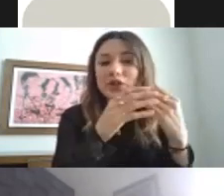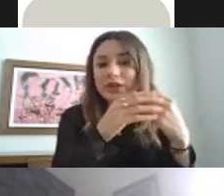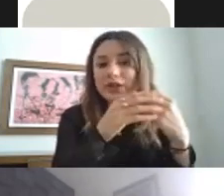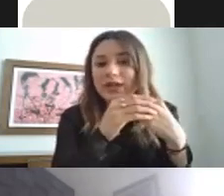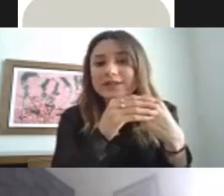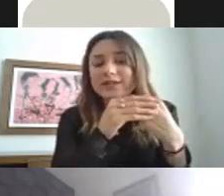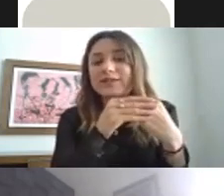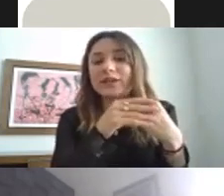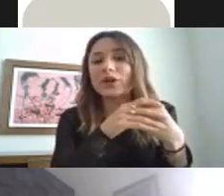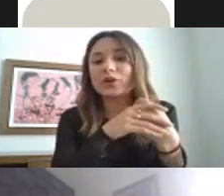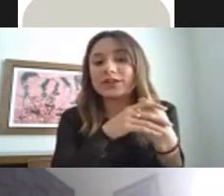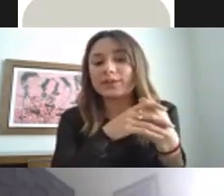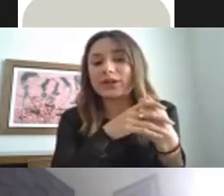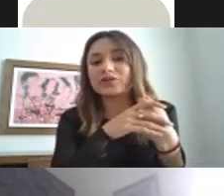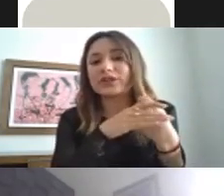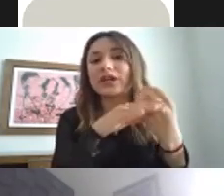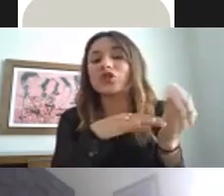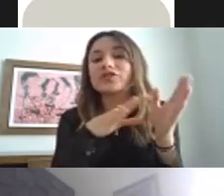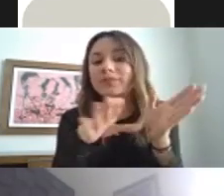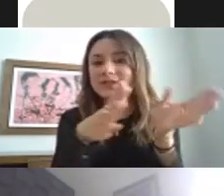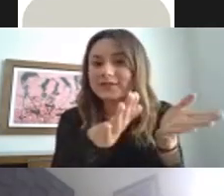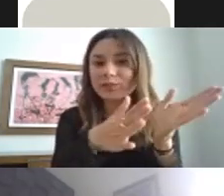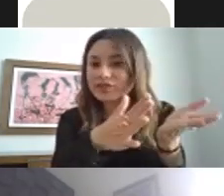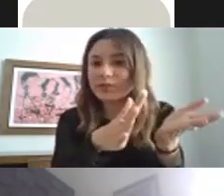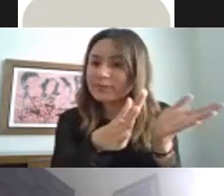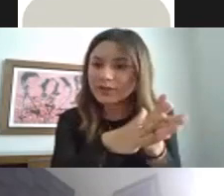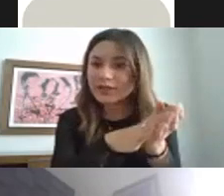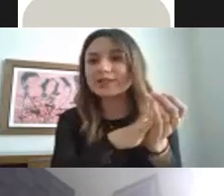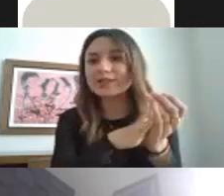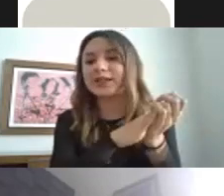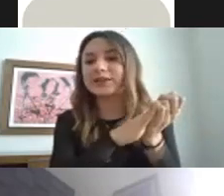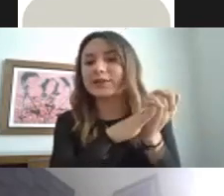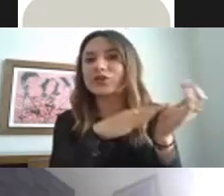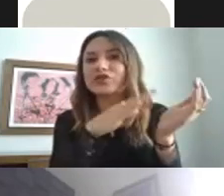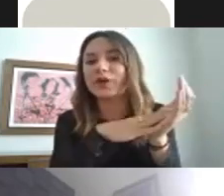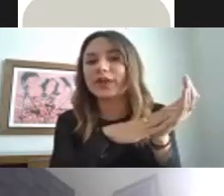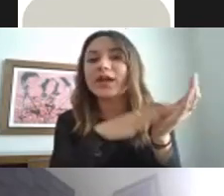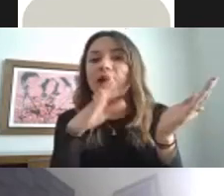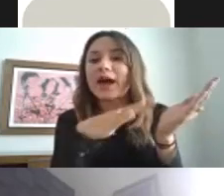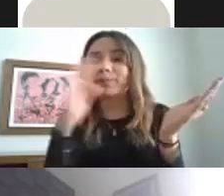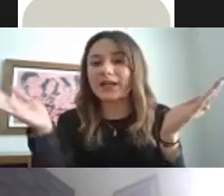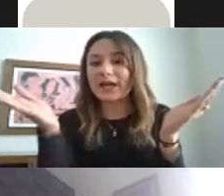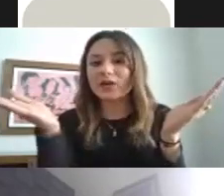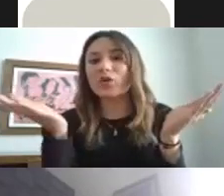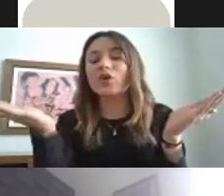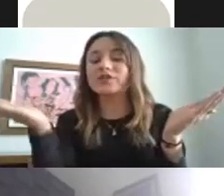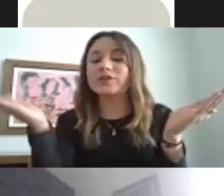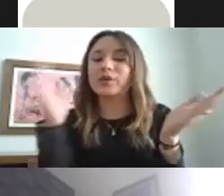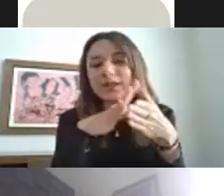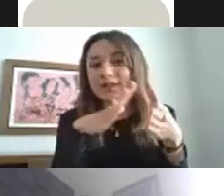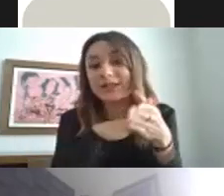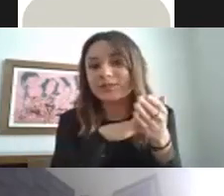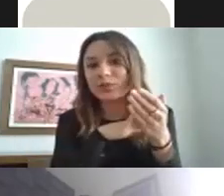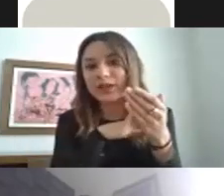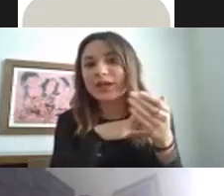periódicas se efectúan con intervalos de 12 meses aproximadamente este término se puede ampliar o se puede